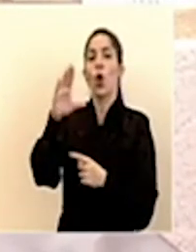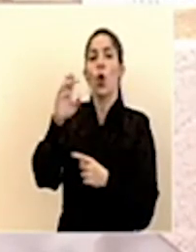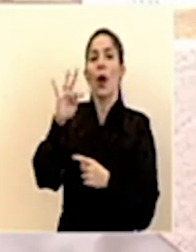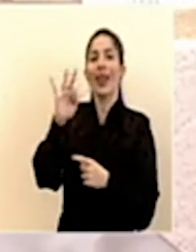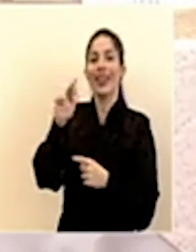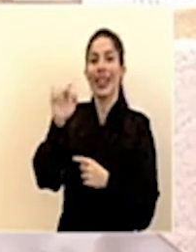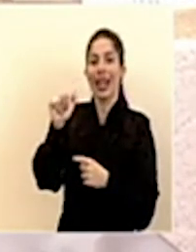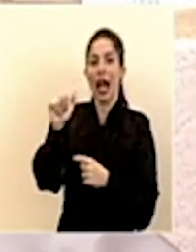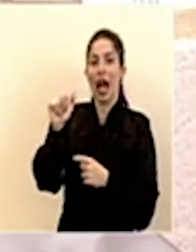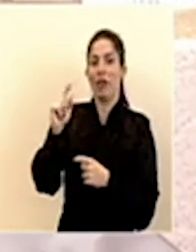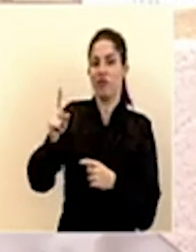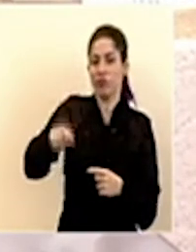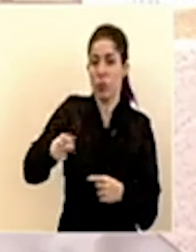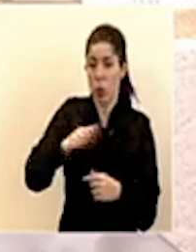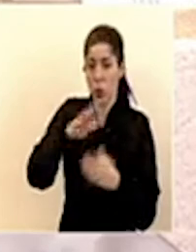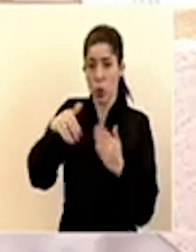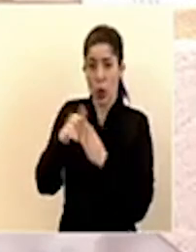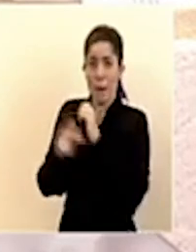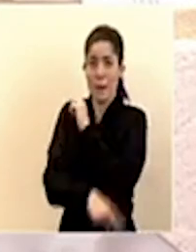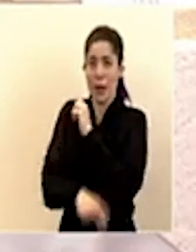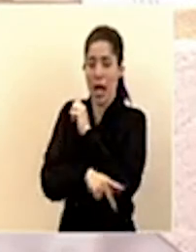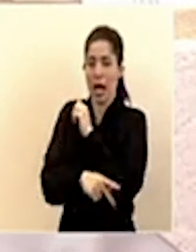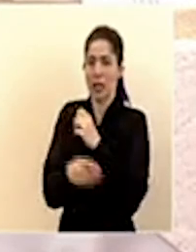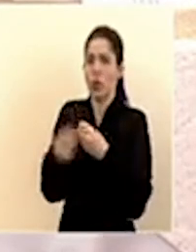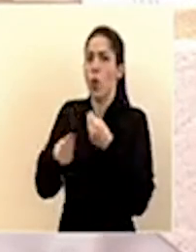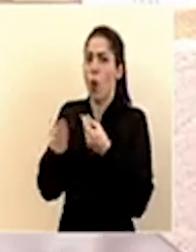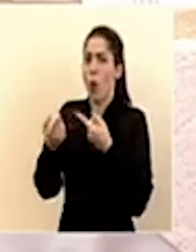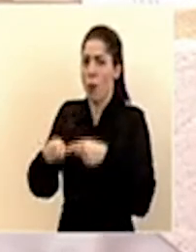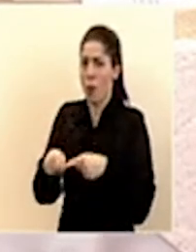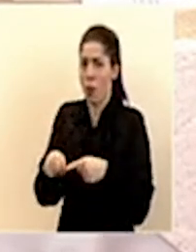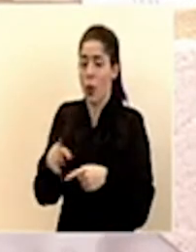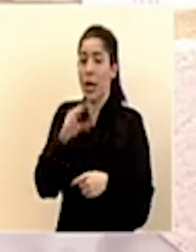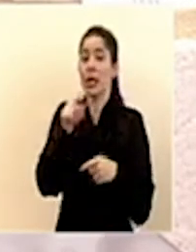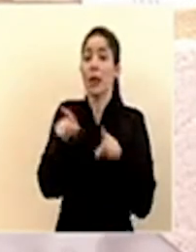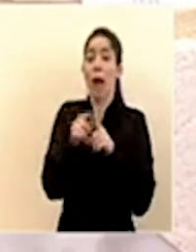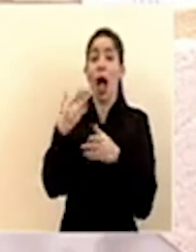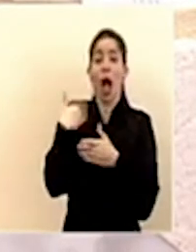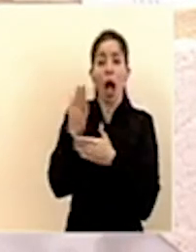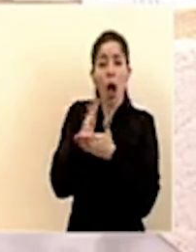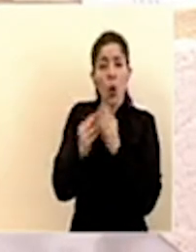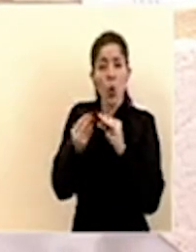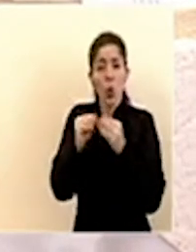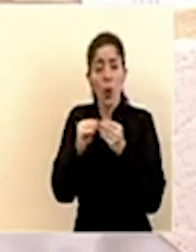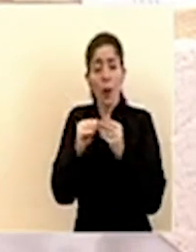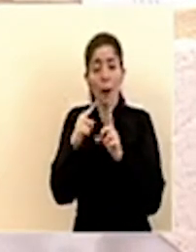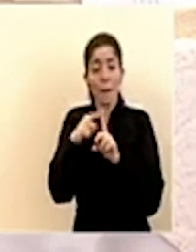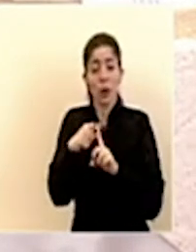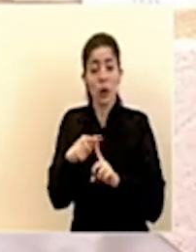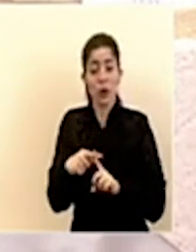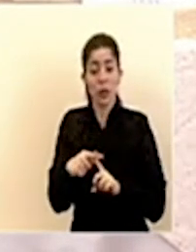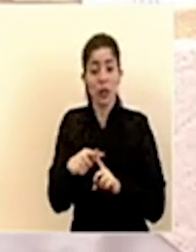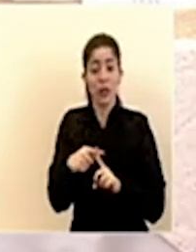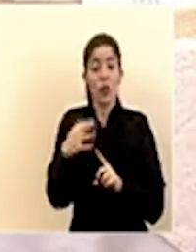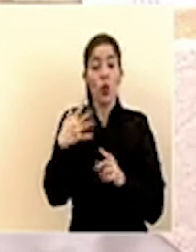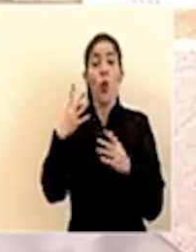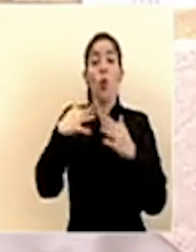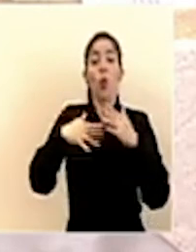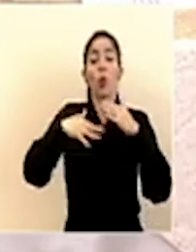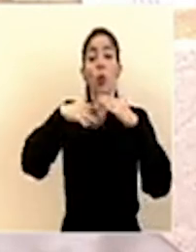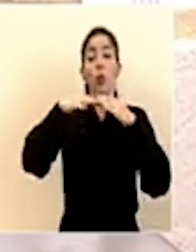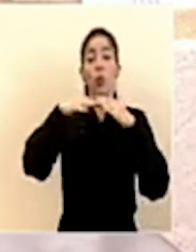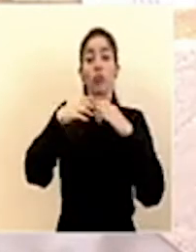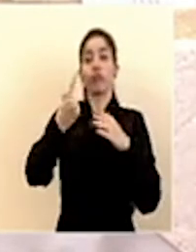obligatoria y también nos consultan existe alguna cifra o número de casos positivos que nos obliguen a tomar